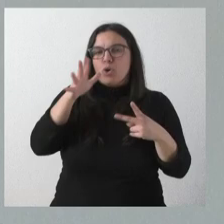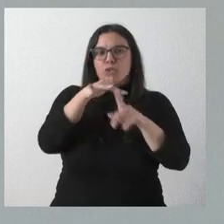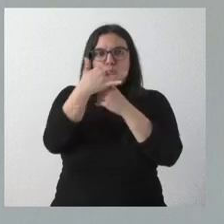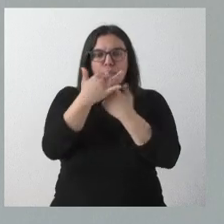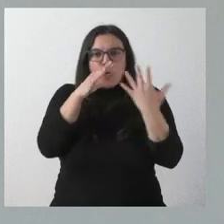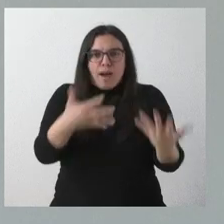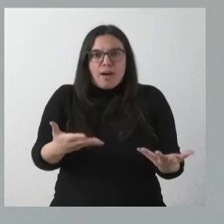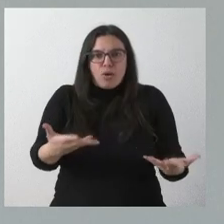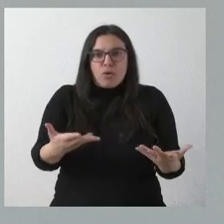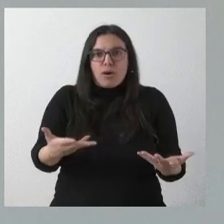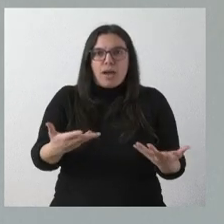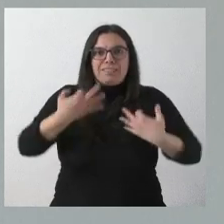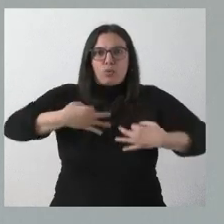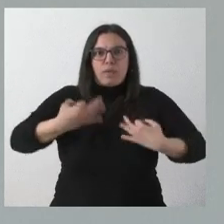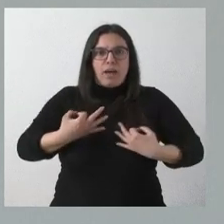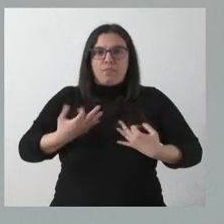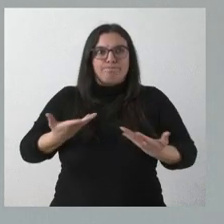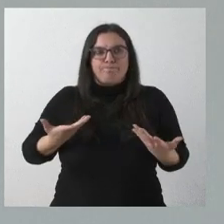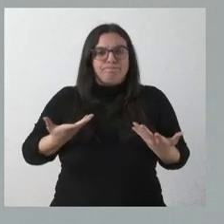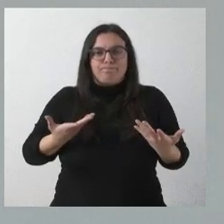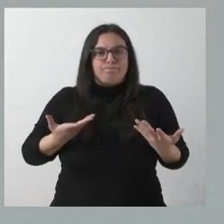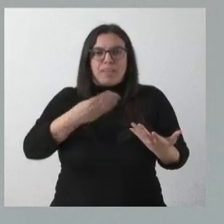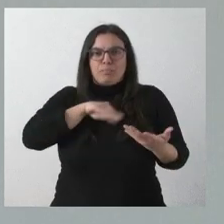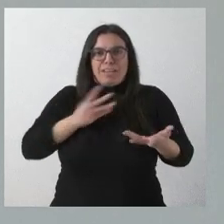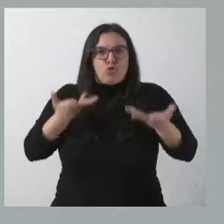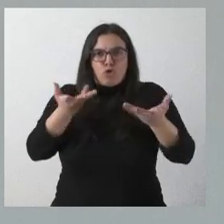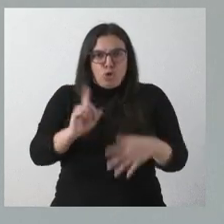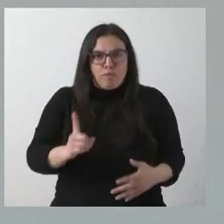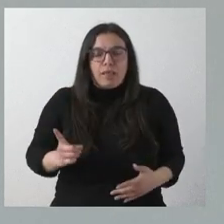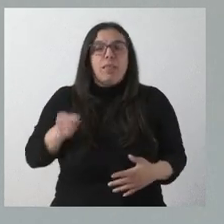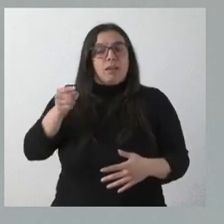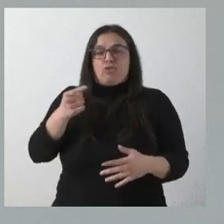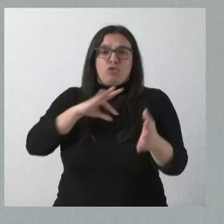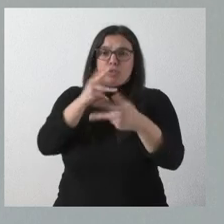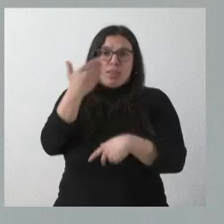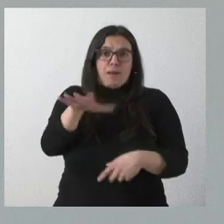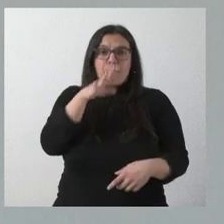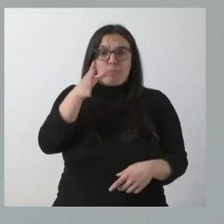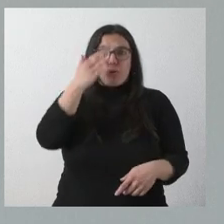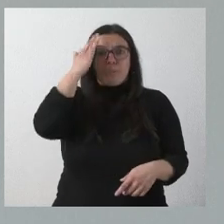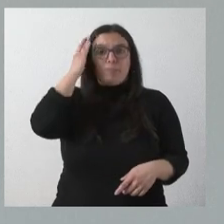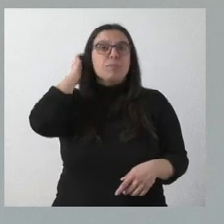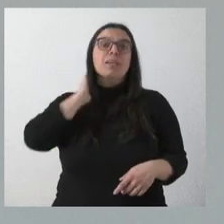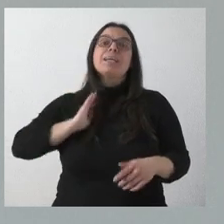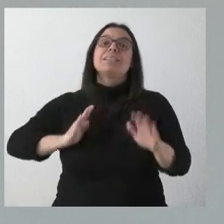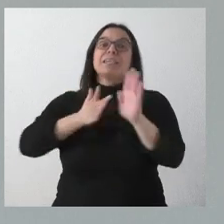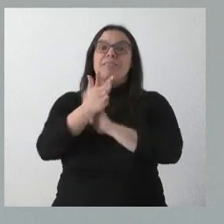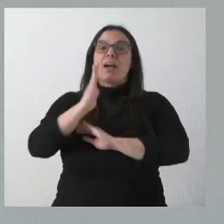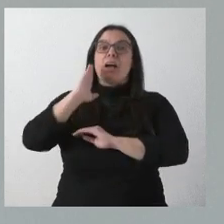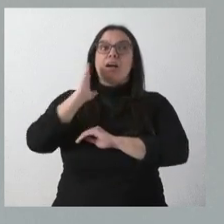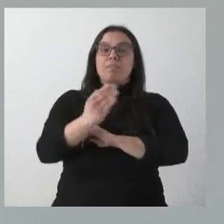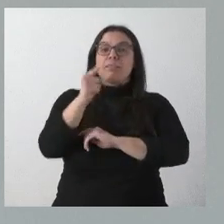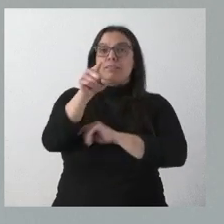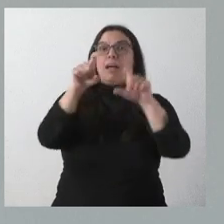de seguridad puede ofrecer España. Y eso es una mala noticia porque no solamente es el efecto que puede traer